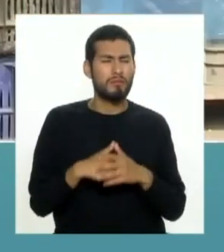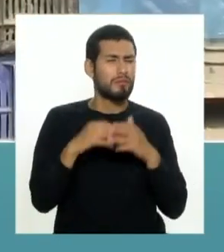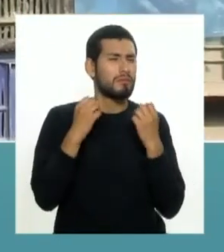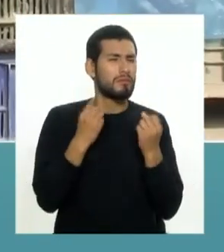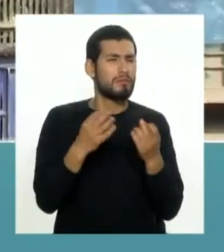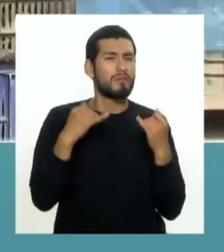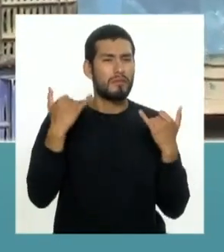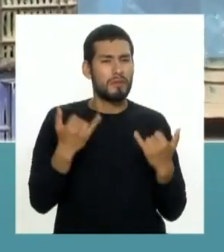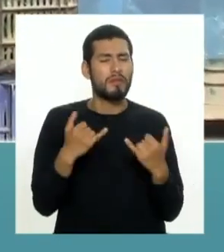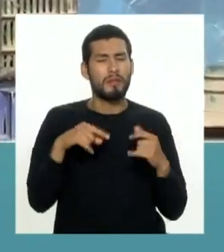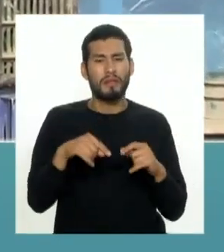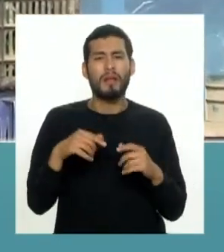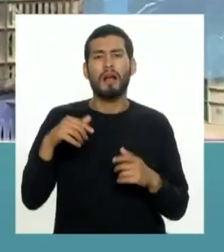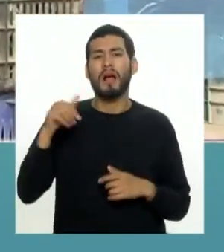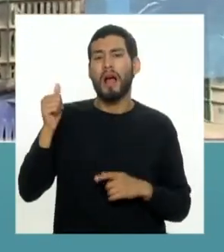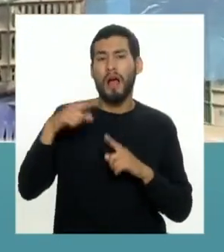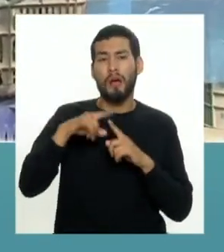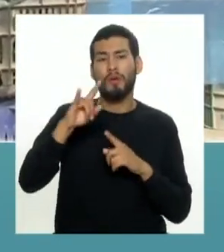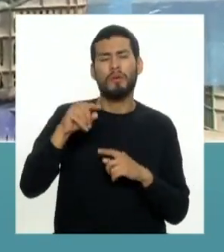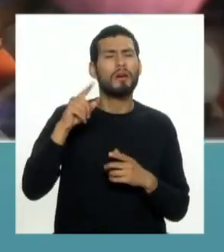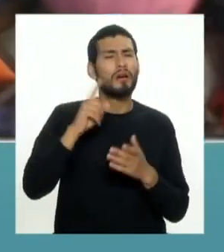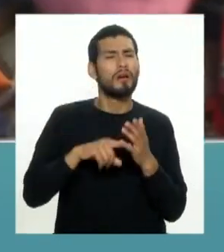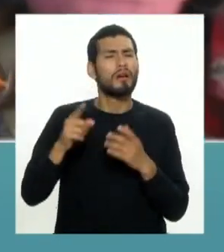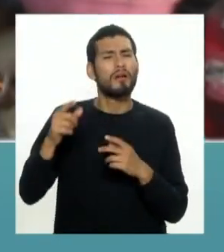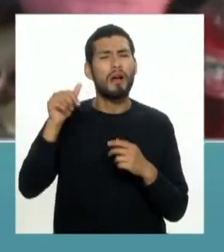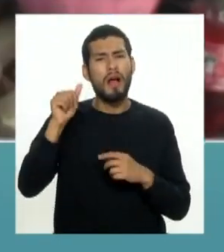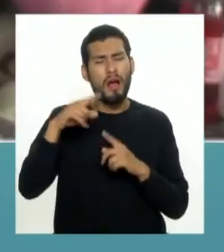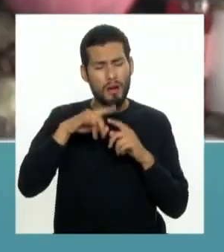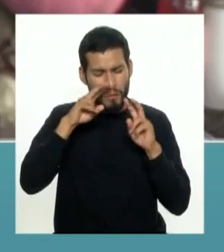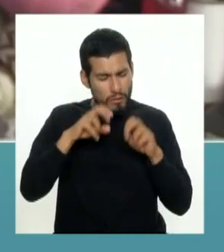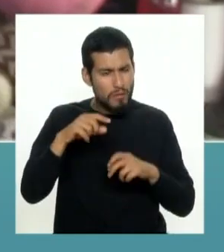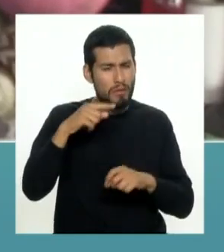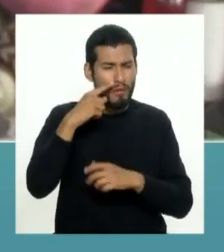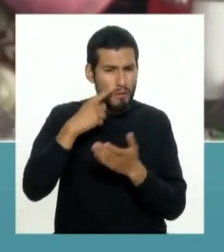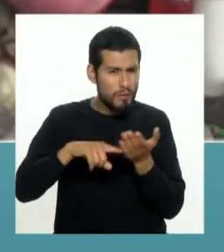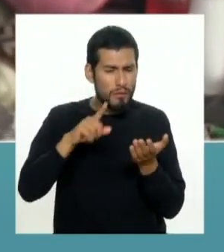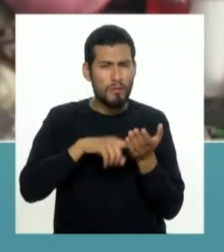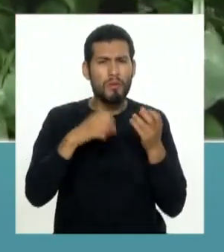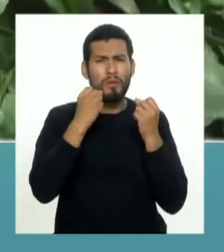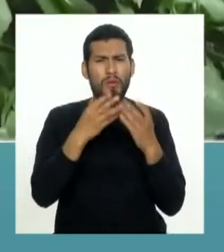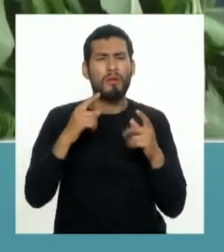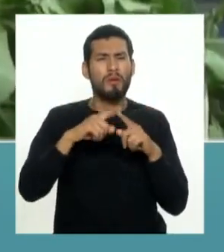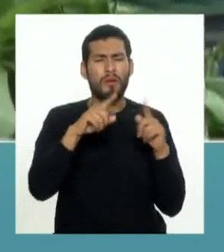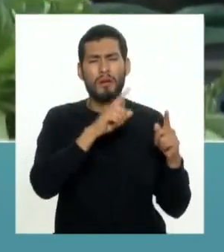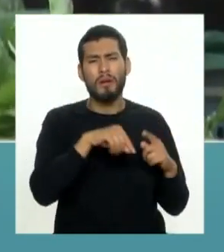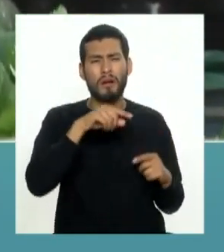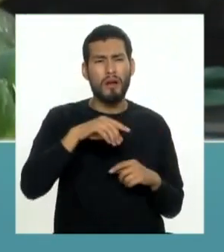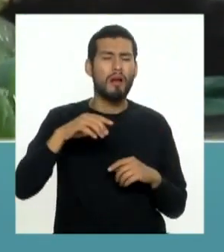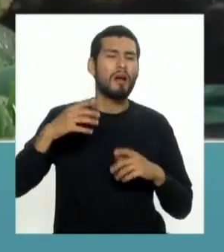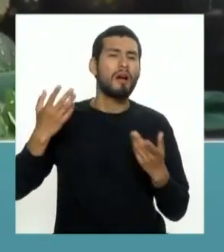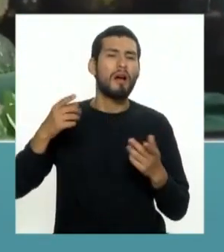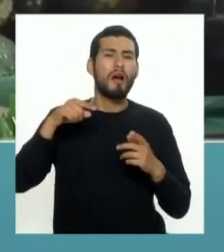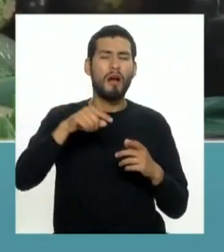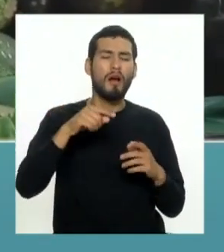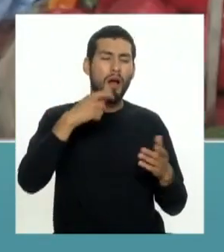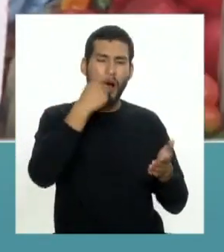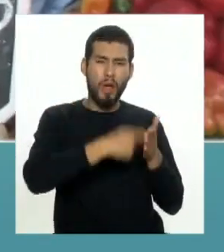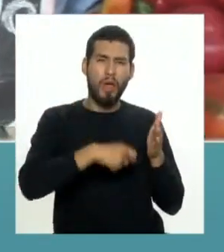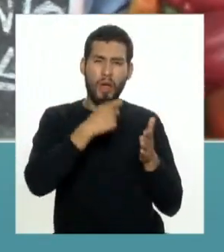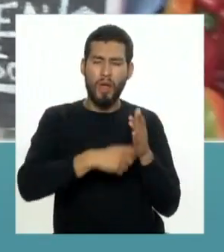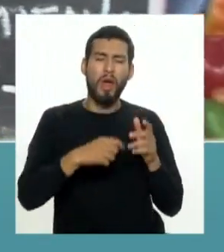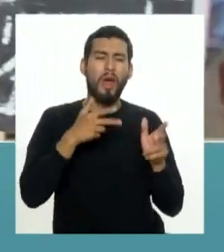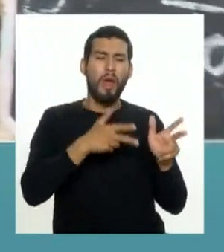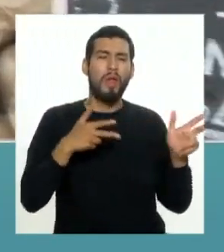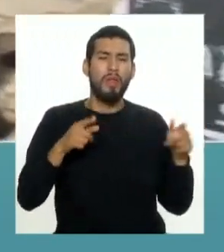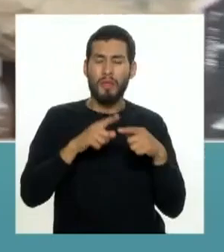de moda está o la atu en estos días qué capacidad tiene la atu de fiscalizar el cúmulo de infracciones que se producen diariamente entonces normas